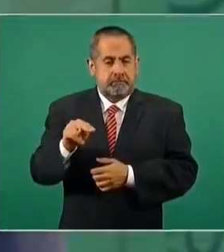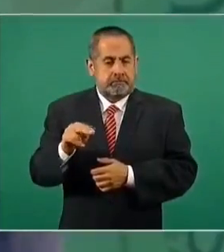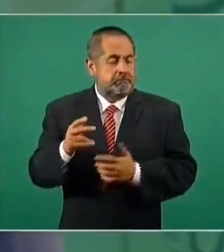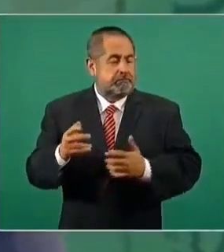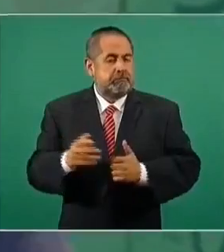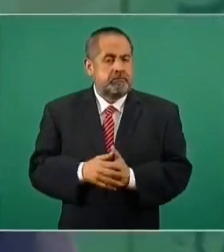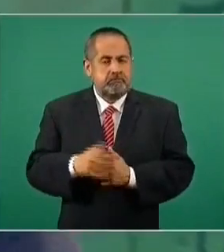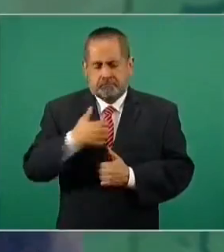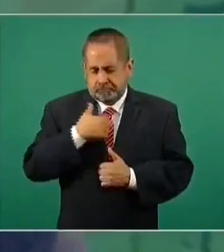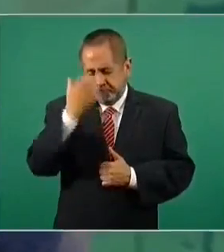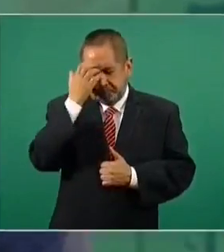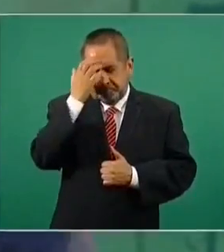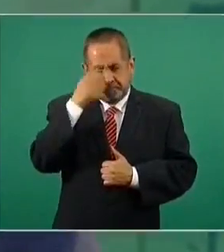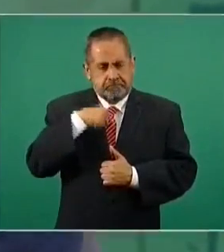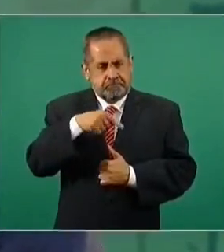quien conozco.